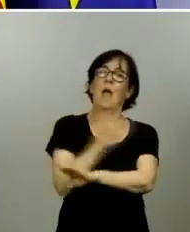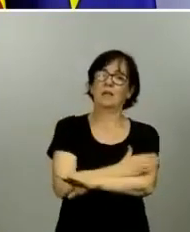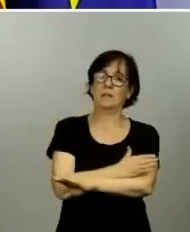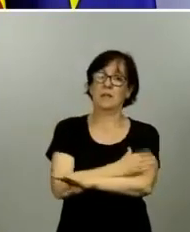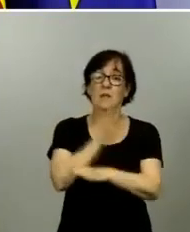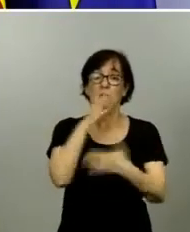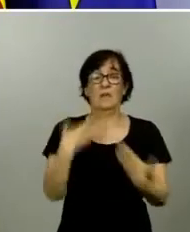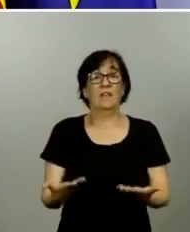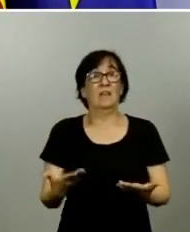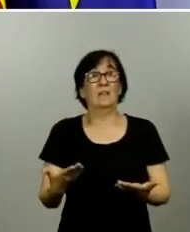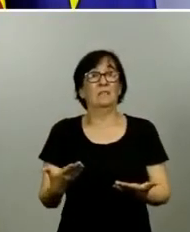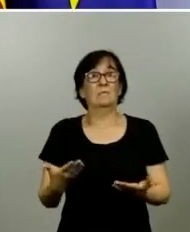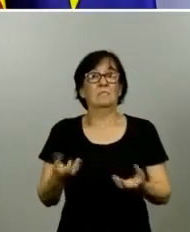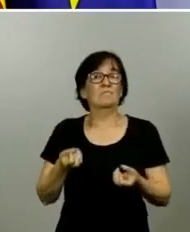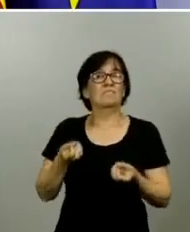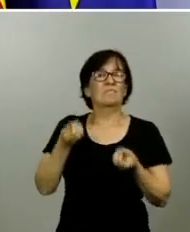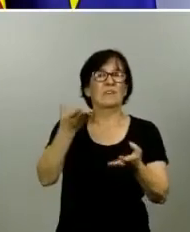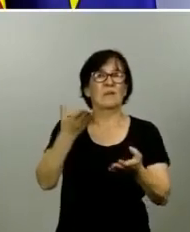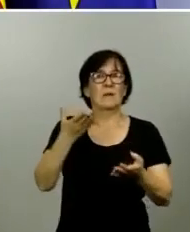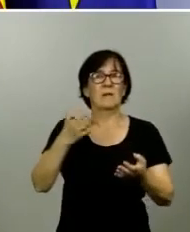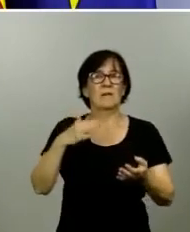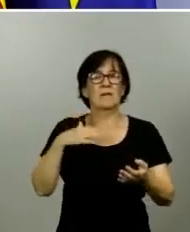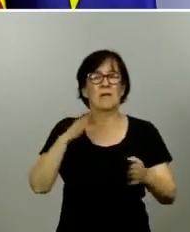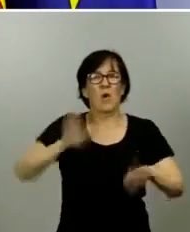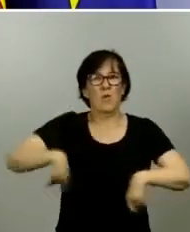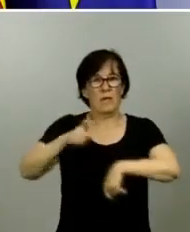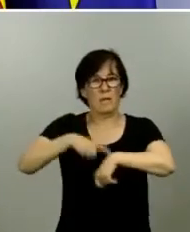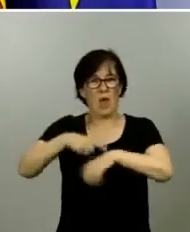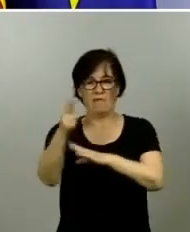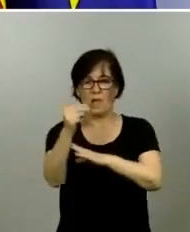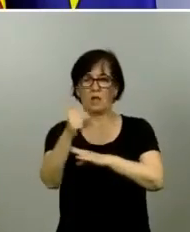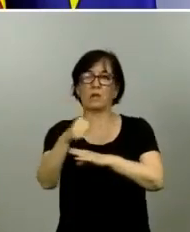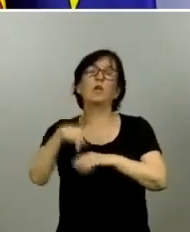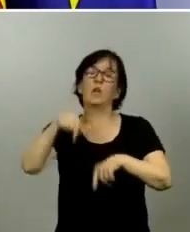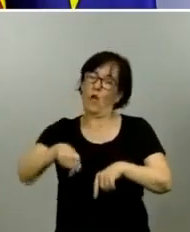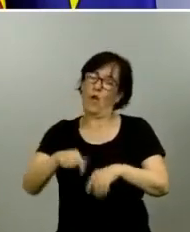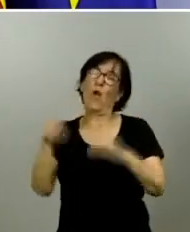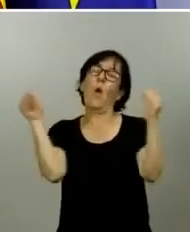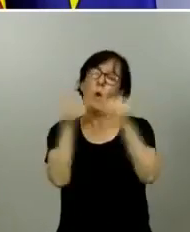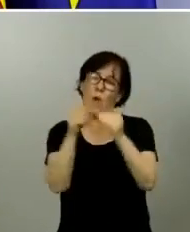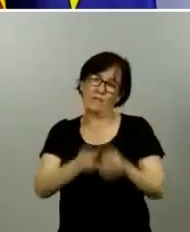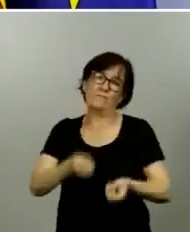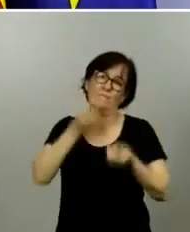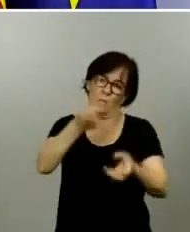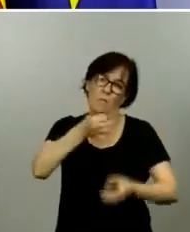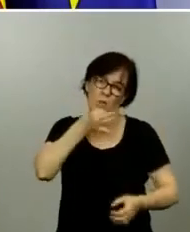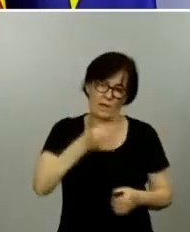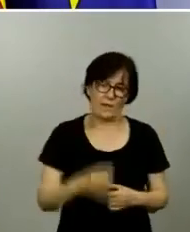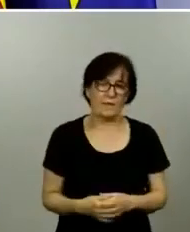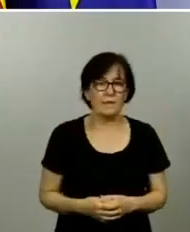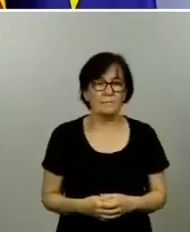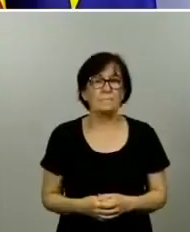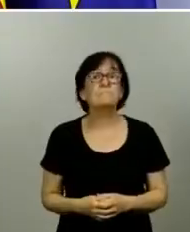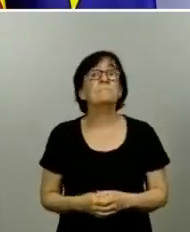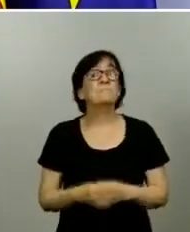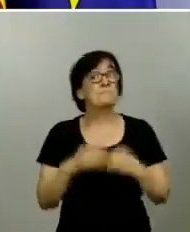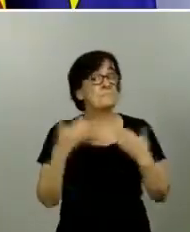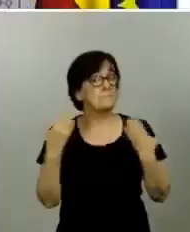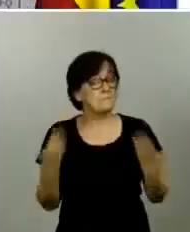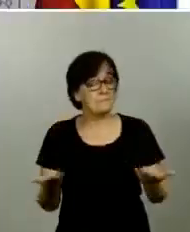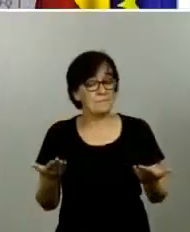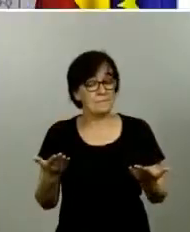de darlo a última hora del viernes, la información se da hoy jueves por la tarde. En este sentido, tenemos